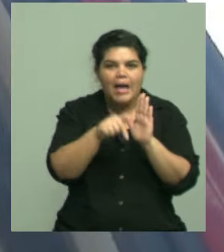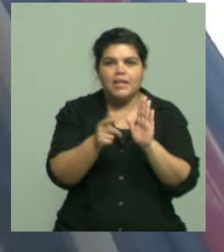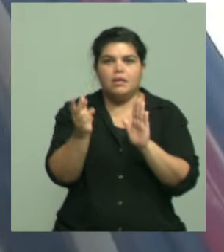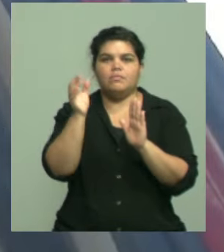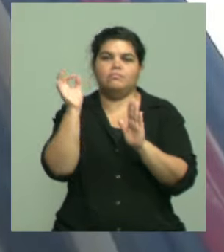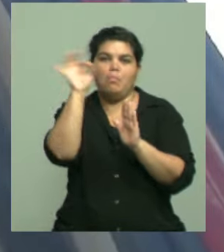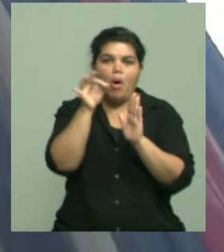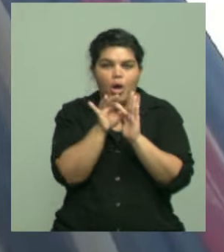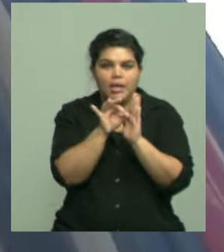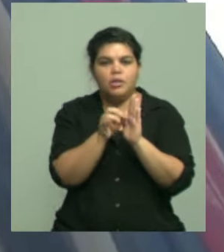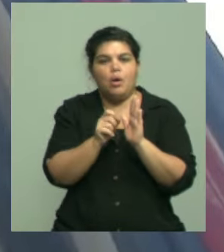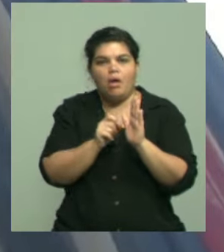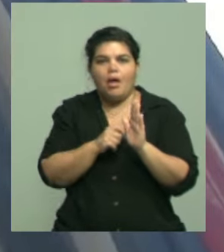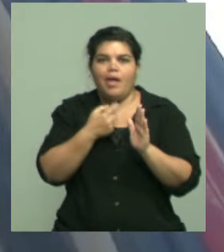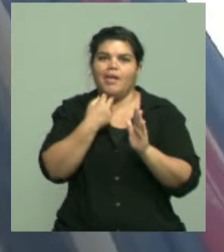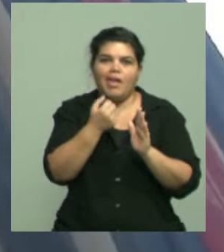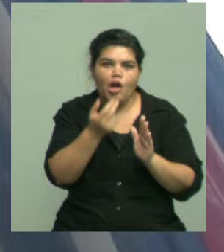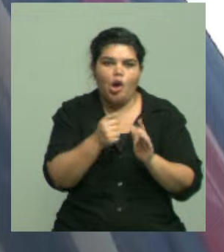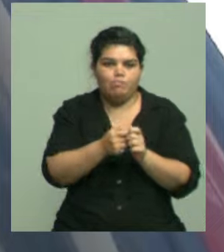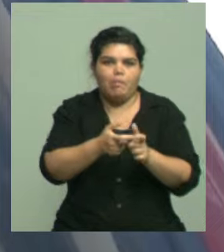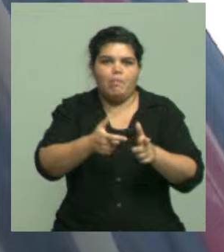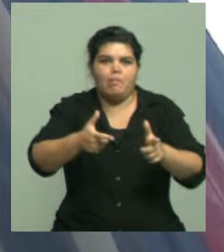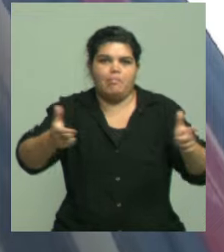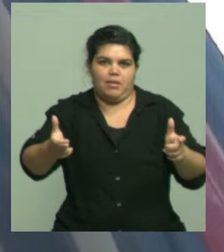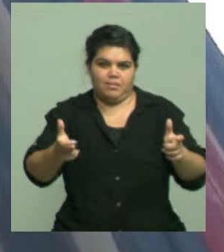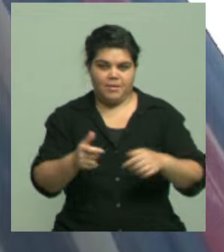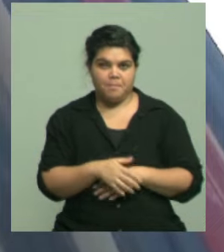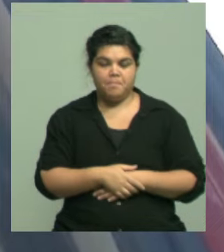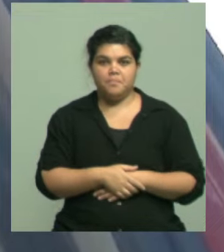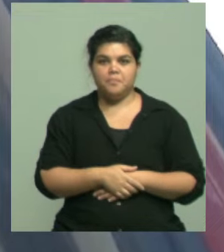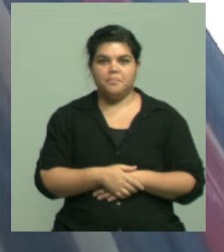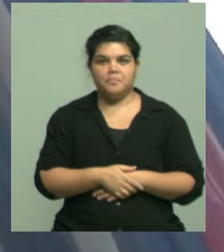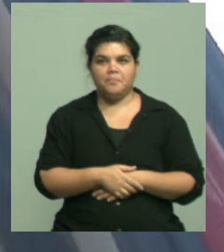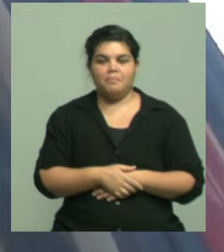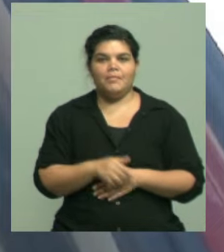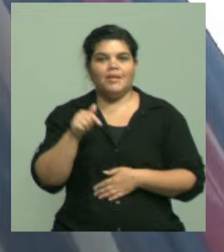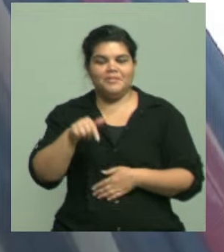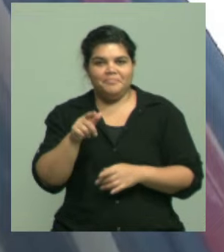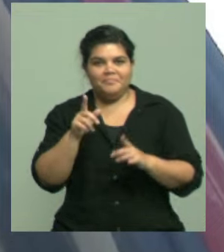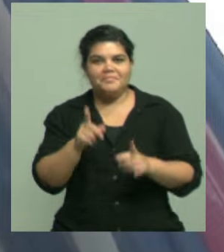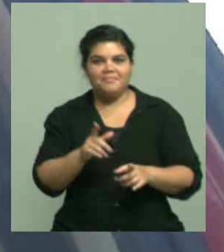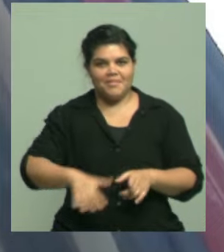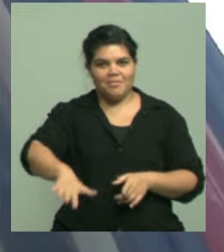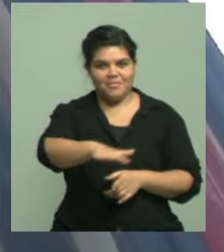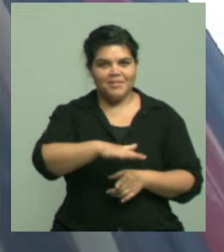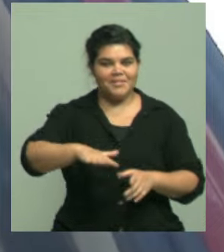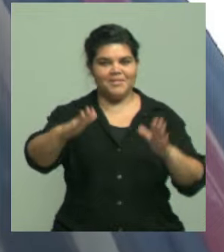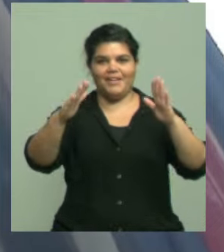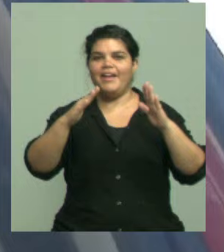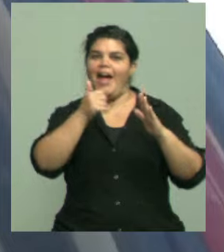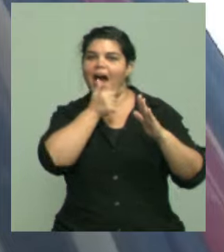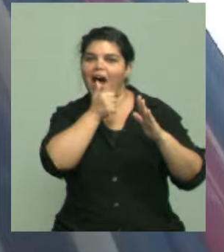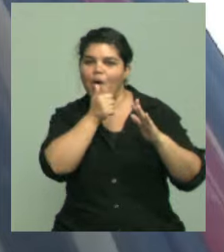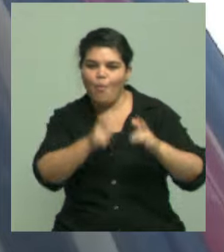ante la percepción de que existe algún lugar donde se junte agua que sea importante,